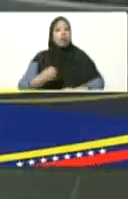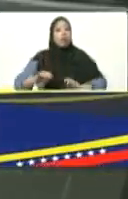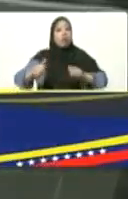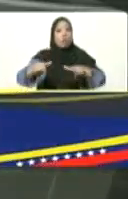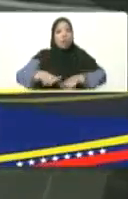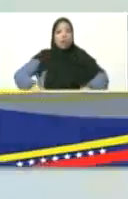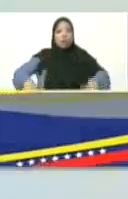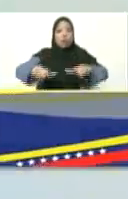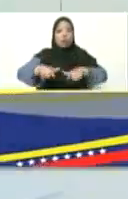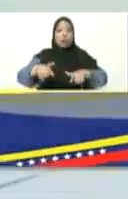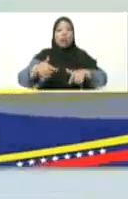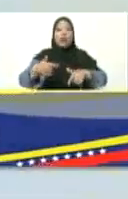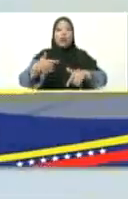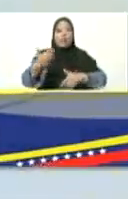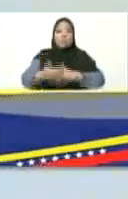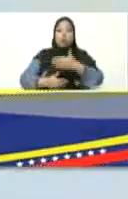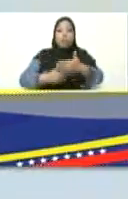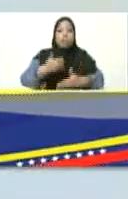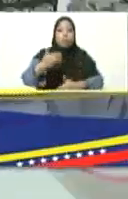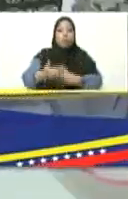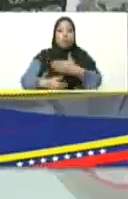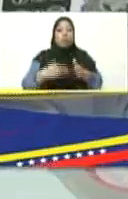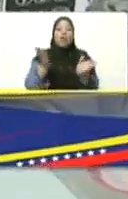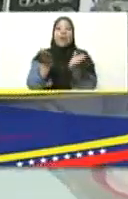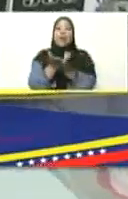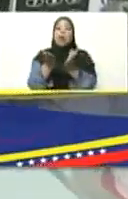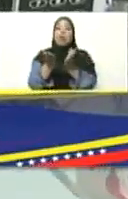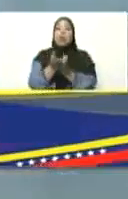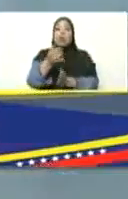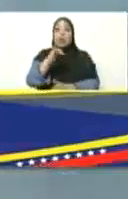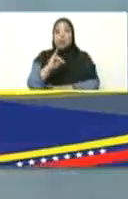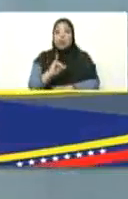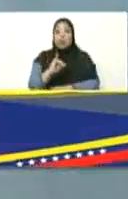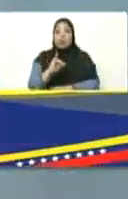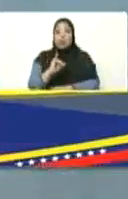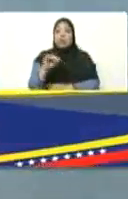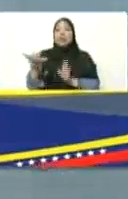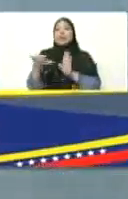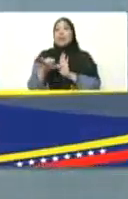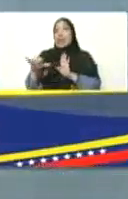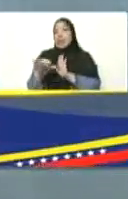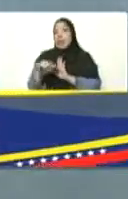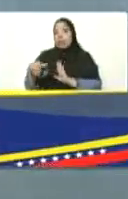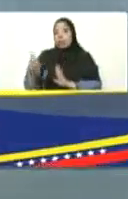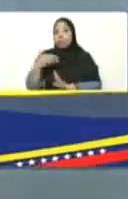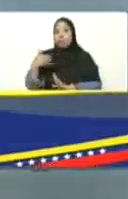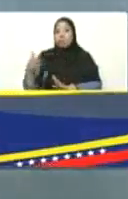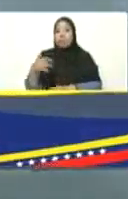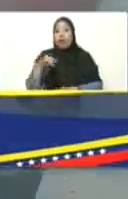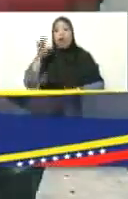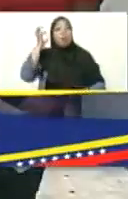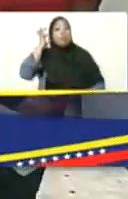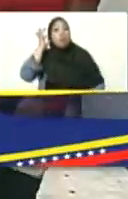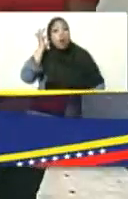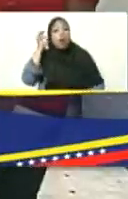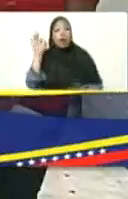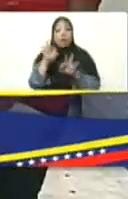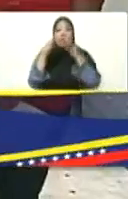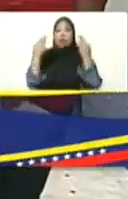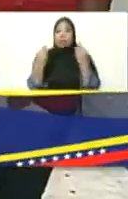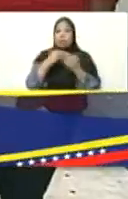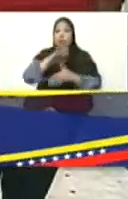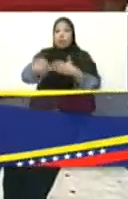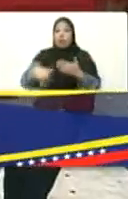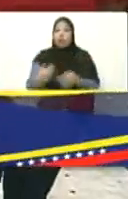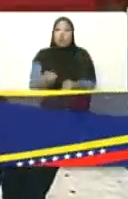espacio y acercando un poco más, porque la escuela que existe es bastante cercana. Todas estas mujeres, toda esta familia, presidente, me pidieron que le